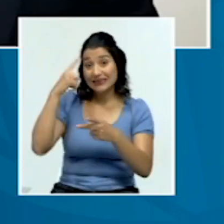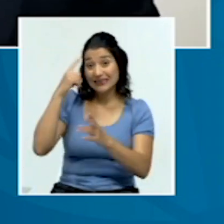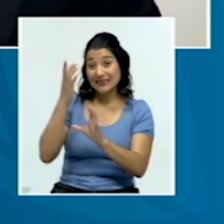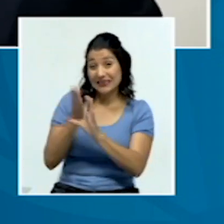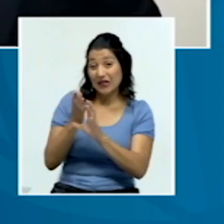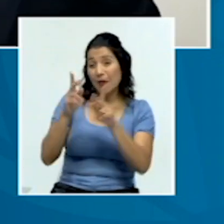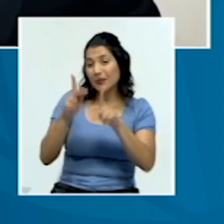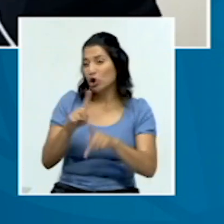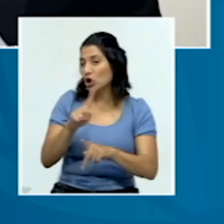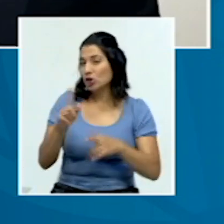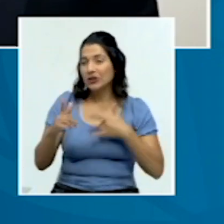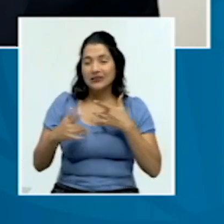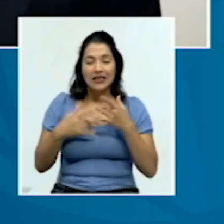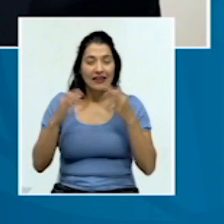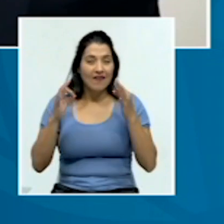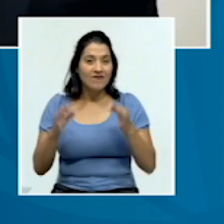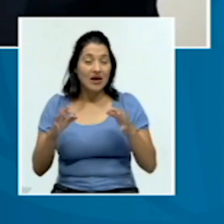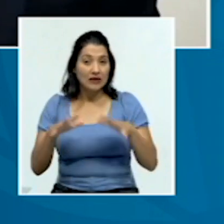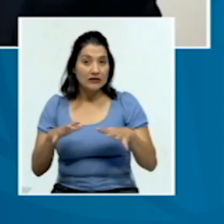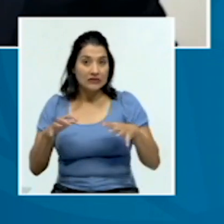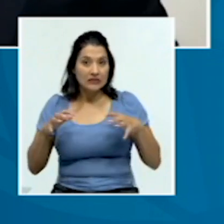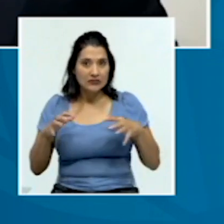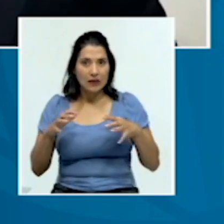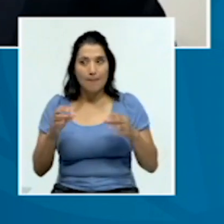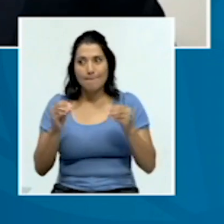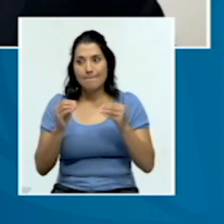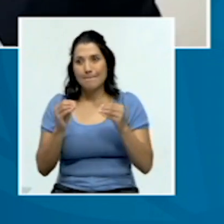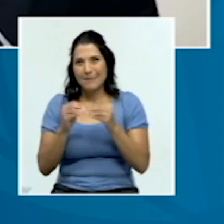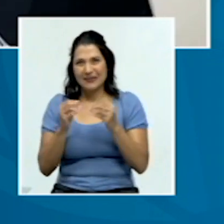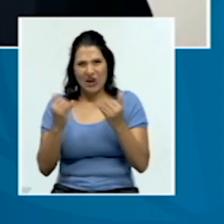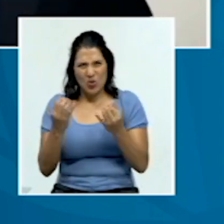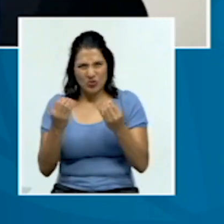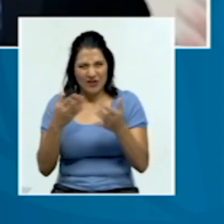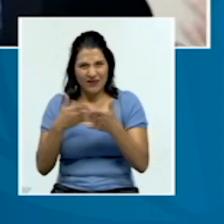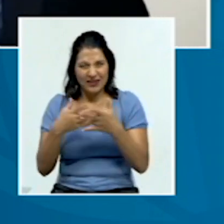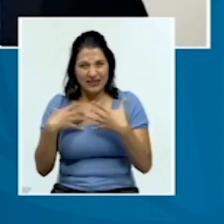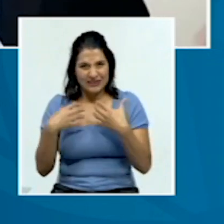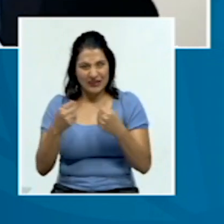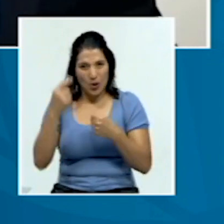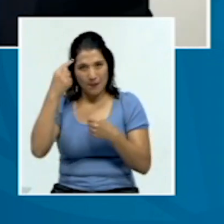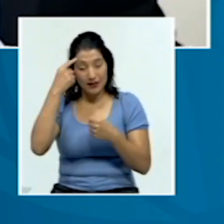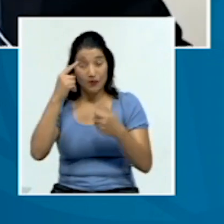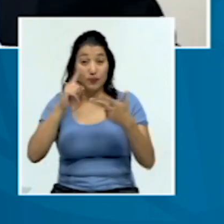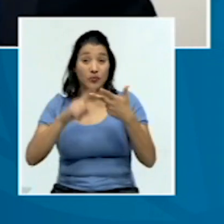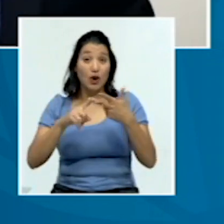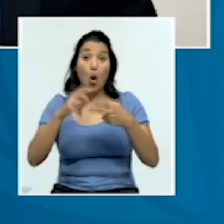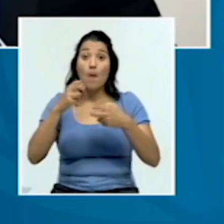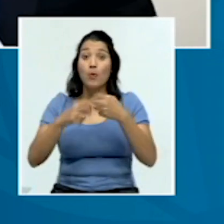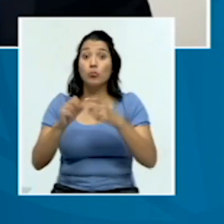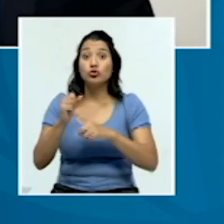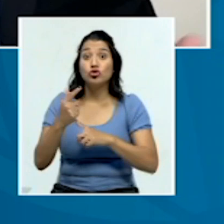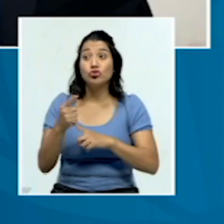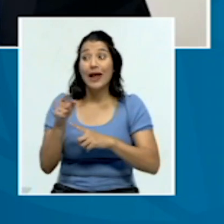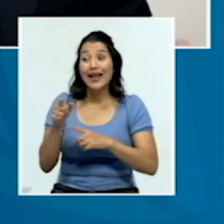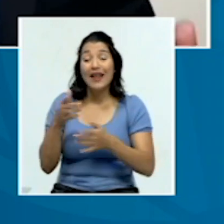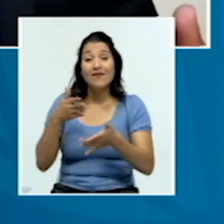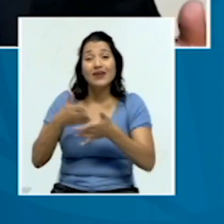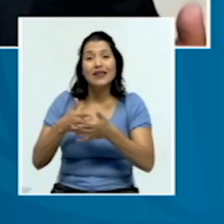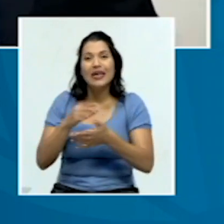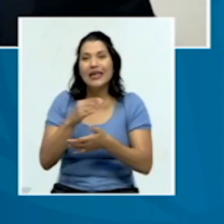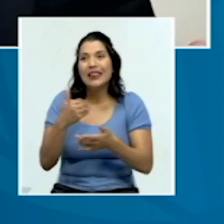siente estresado. Actualmente que hay todo este tema de salud mental o también puede ser un problema social que lo está afectando y que tiene algún